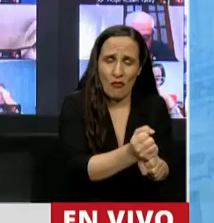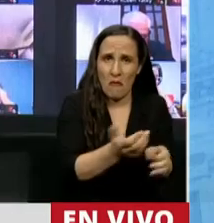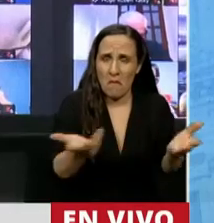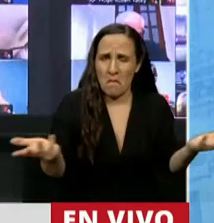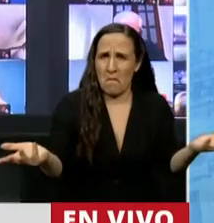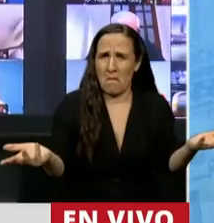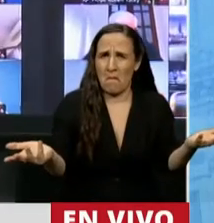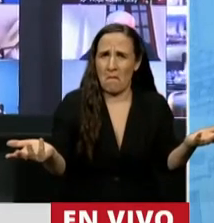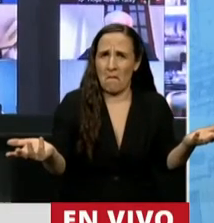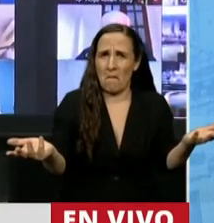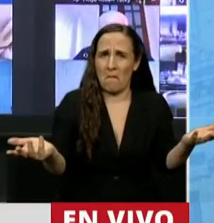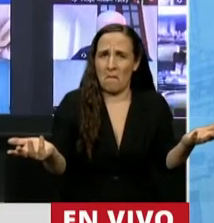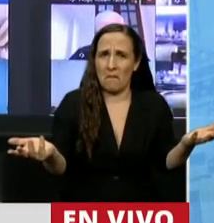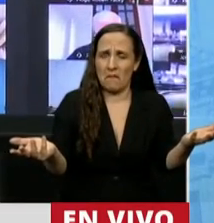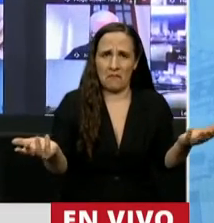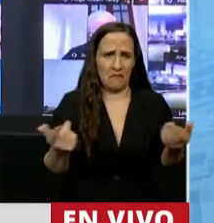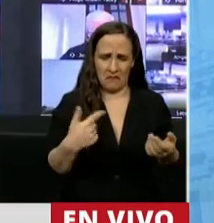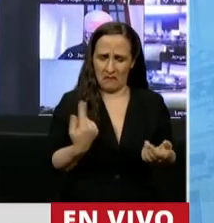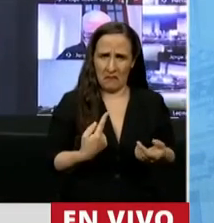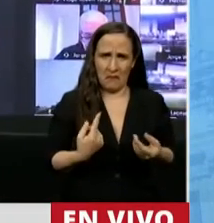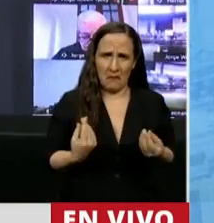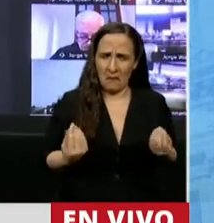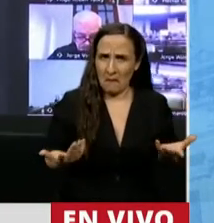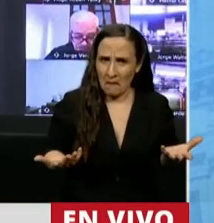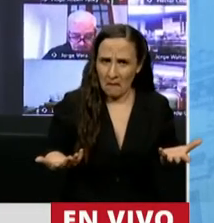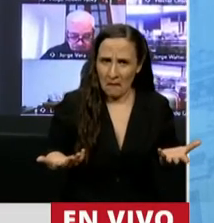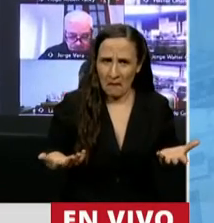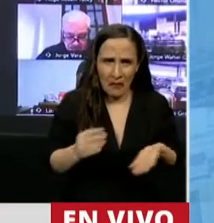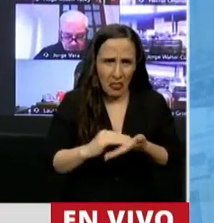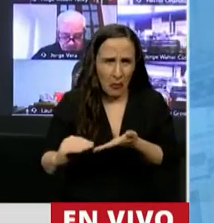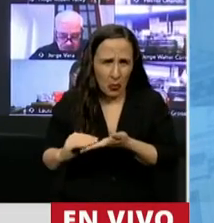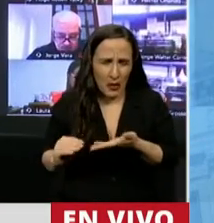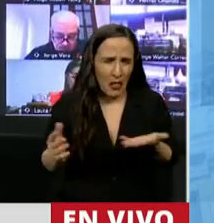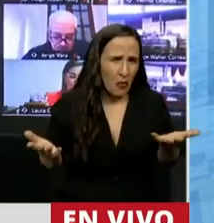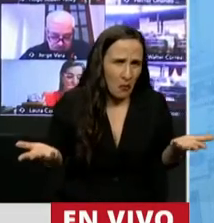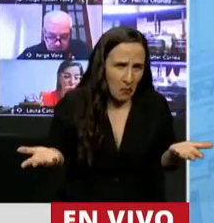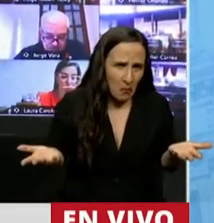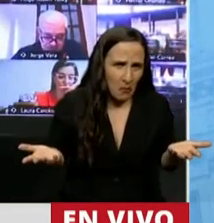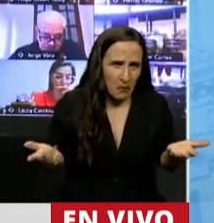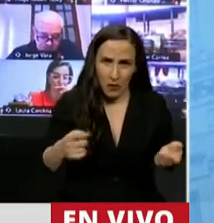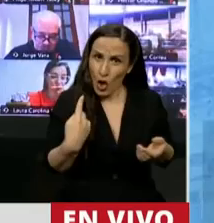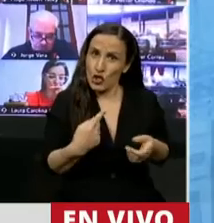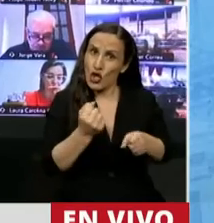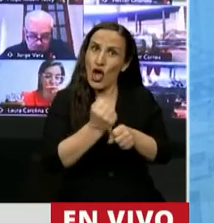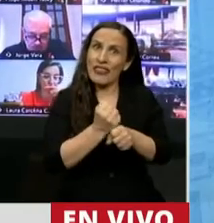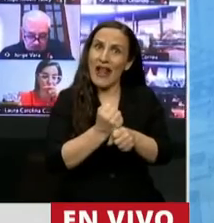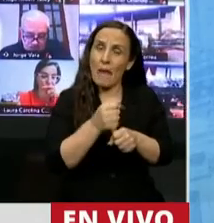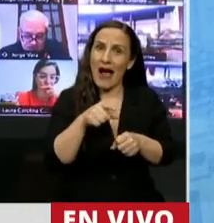se entiende a dónde nos quieren ubicar a los diputados. Somos trabajadores